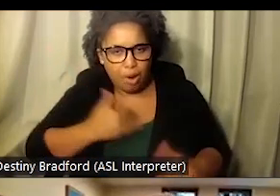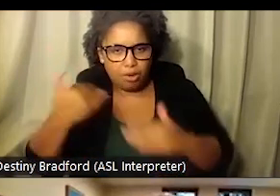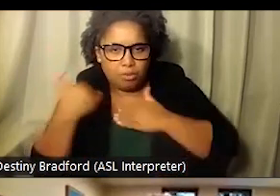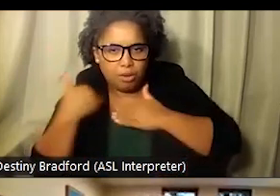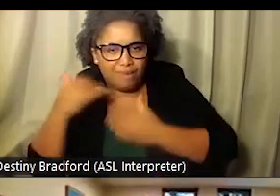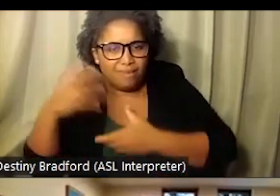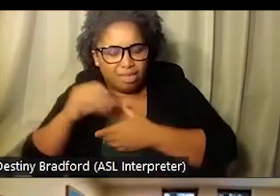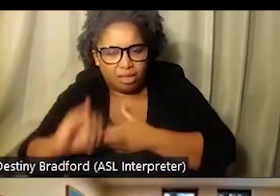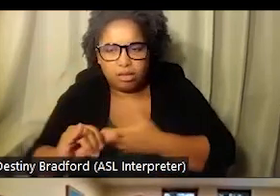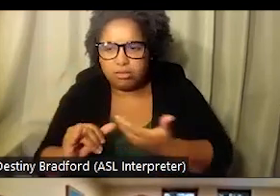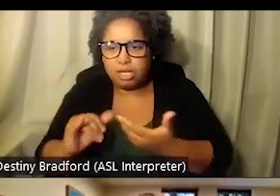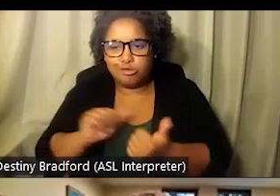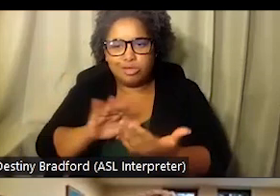ver.